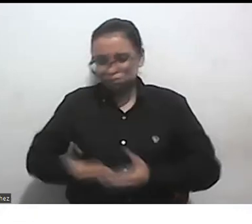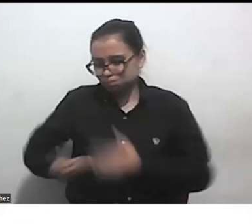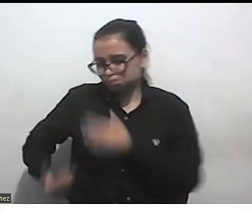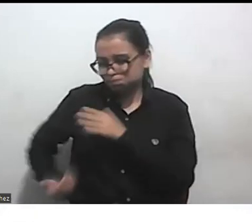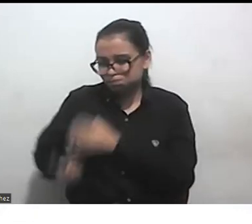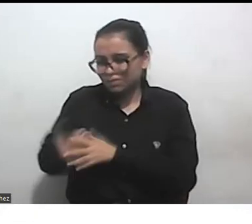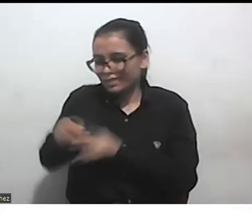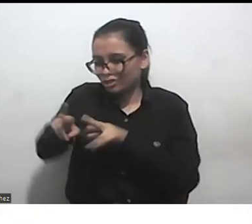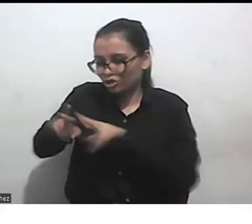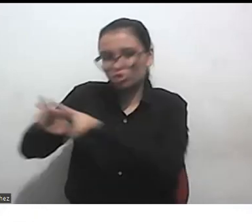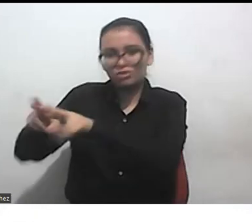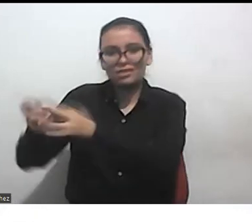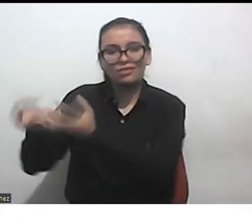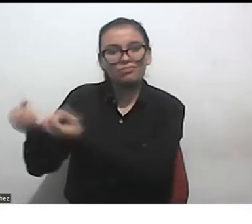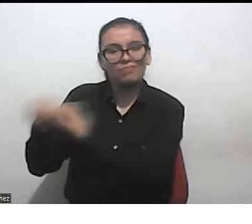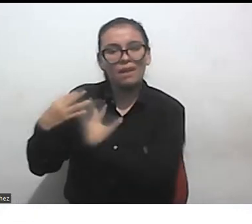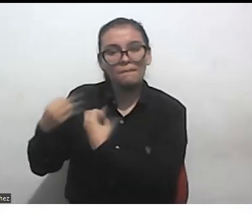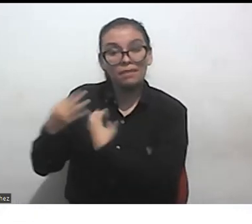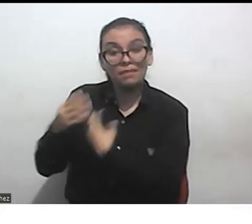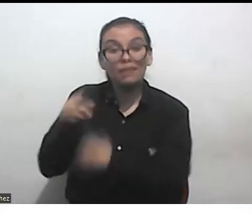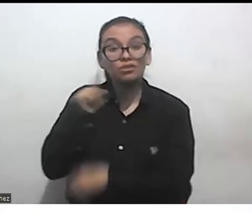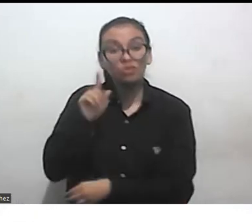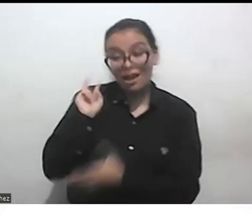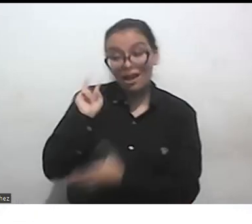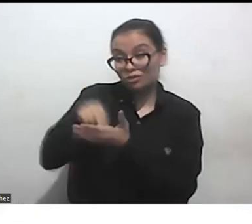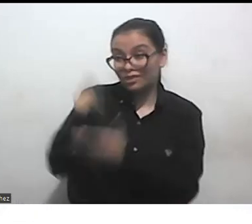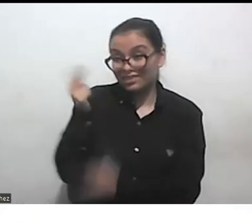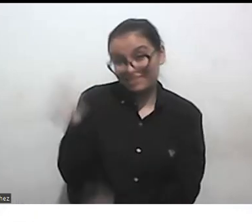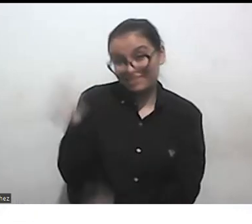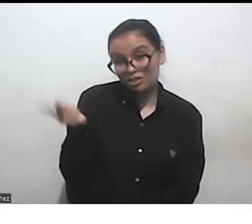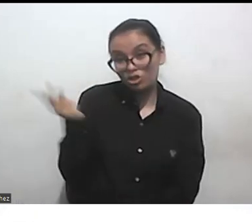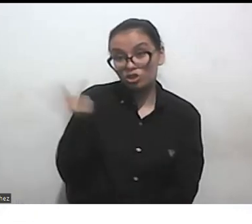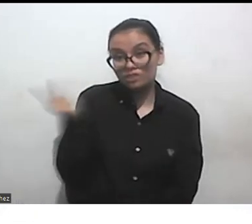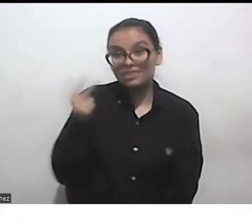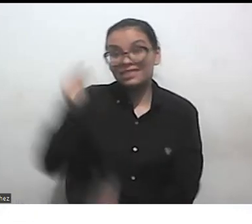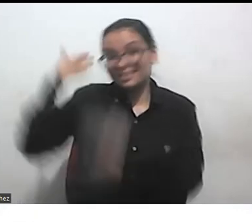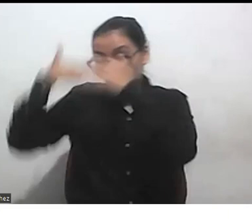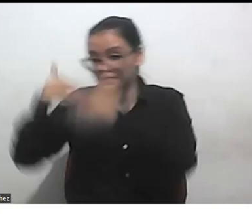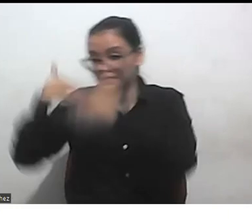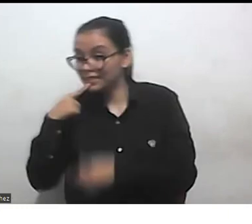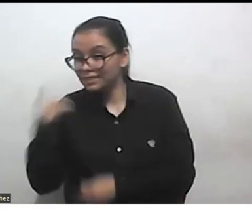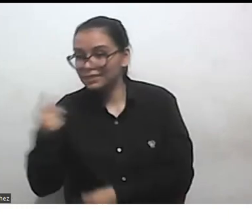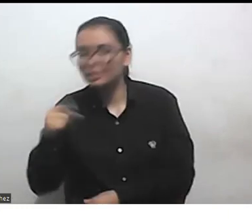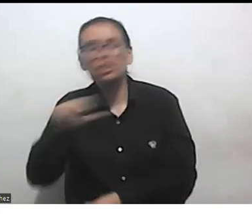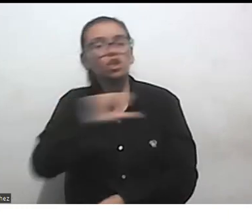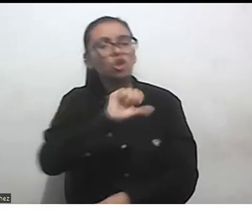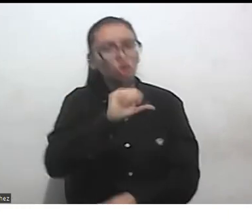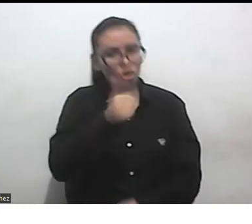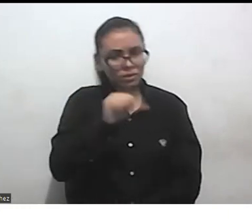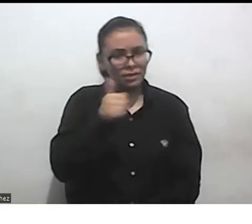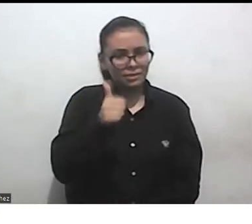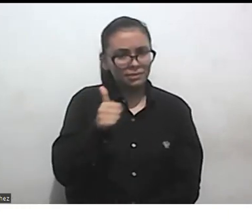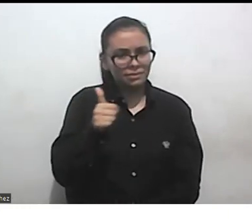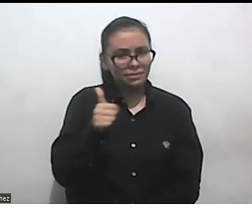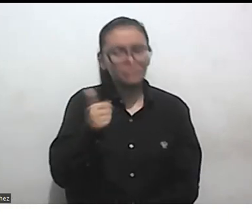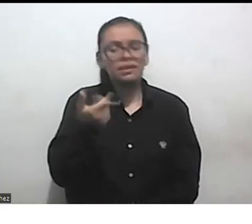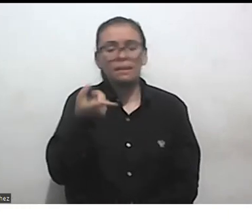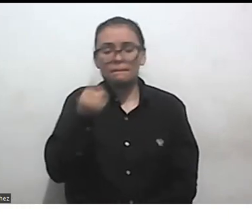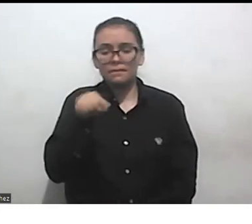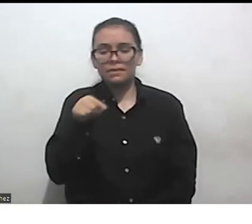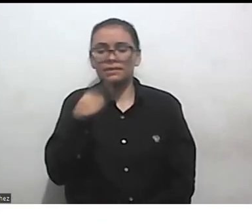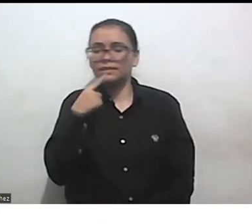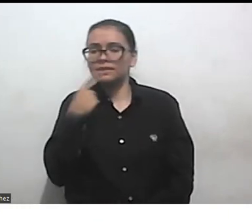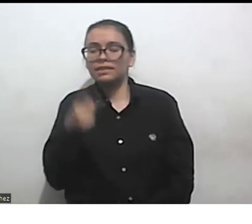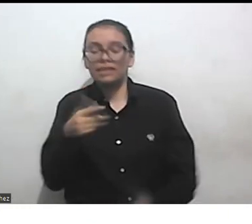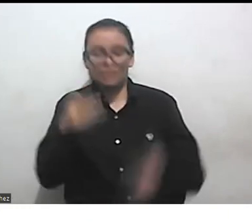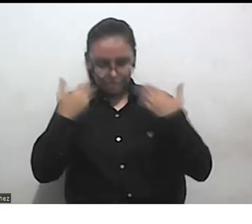que ellas y otras autoras con discapacidad mencionan es que al hablar acerca de quiénes son